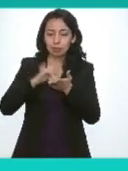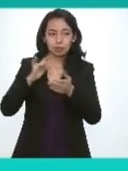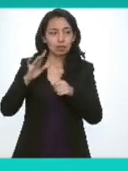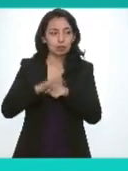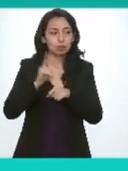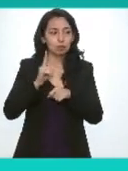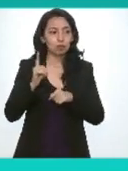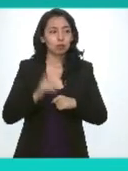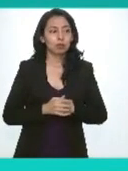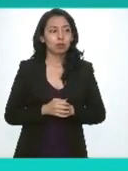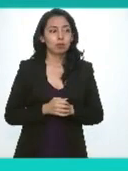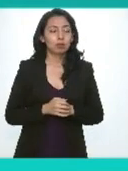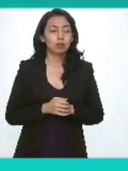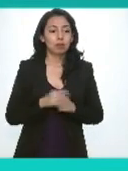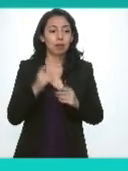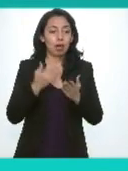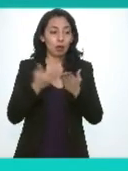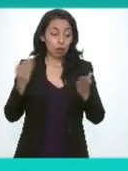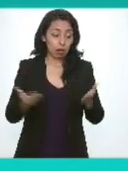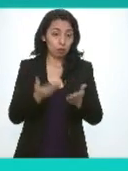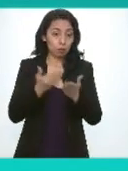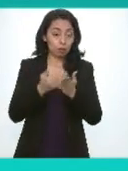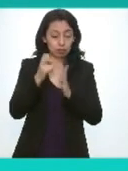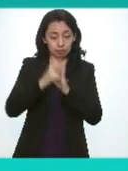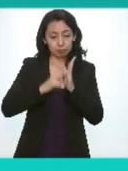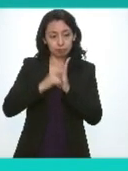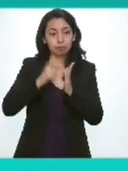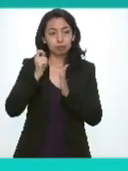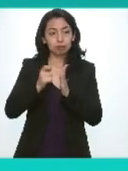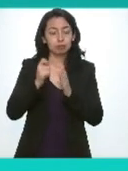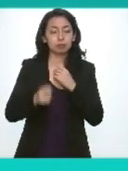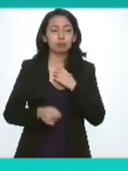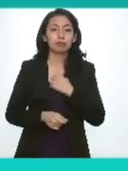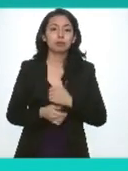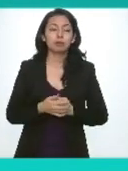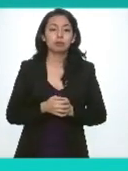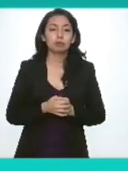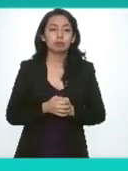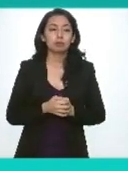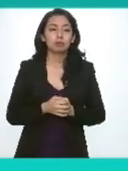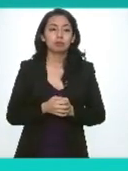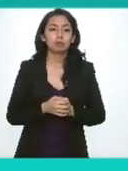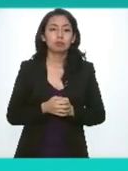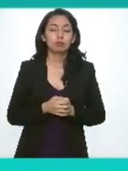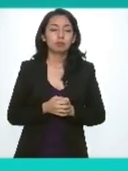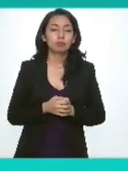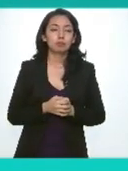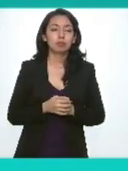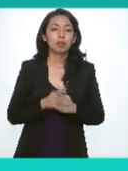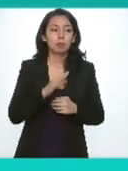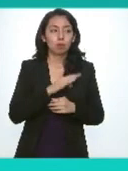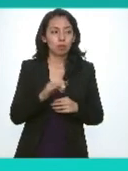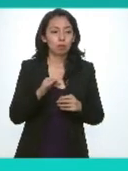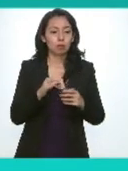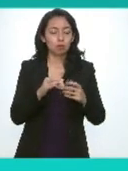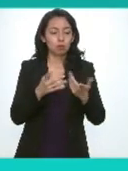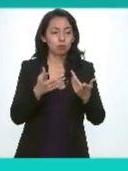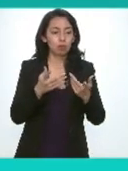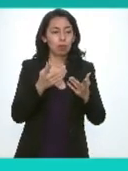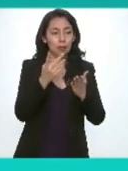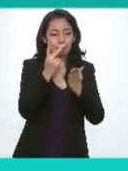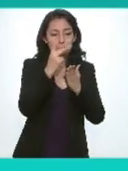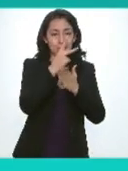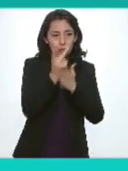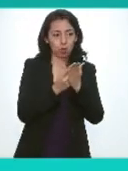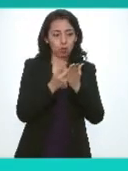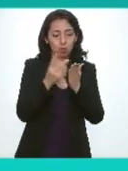reforma esta propuesta de reforma lo que implica es justo poder agrupar y fusionó parte del plan de